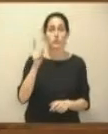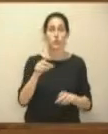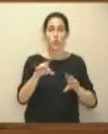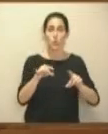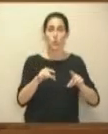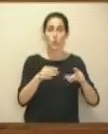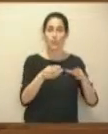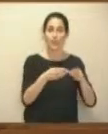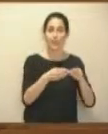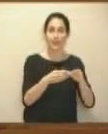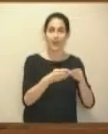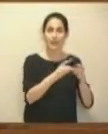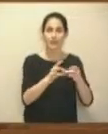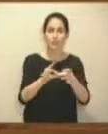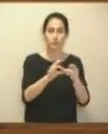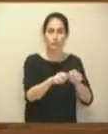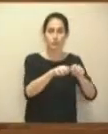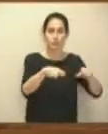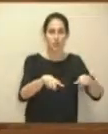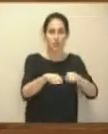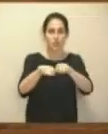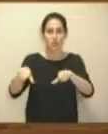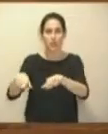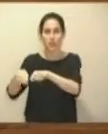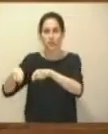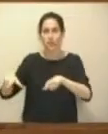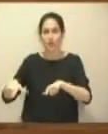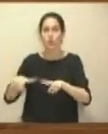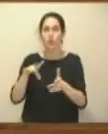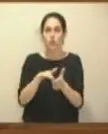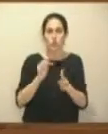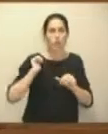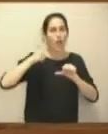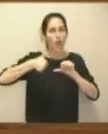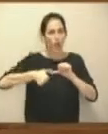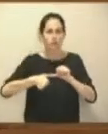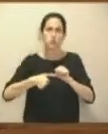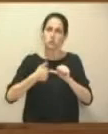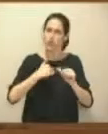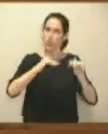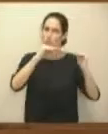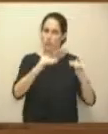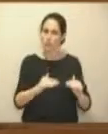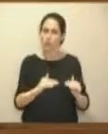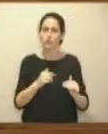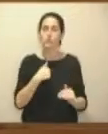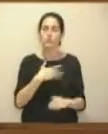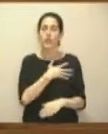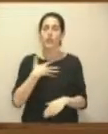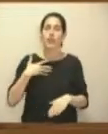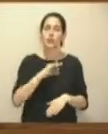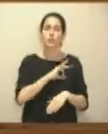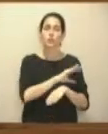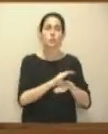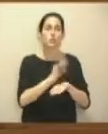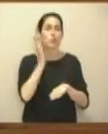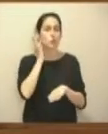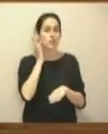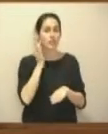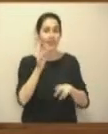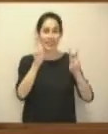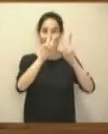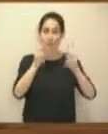parcelarias, que se han reducido notablemente en los últimos años y, por eso, nos gustaría, señora consejera, que nos explicase cuántas